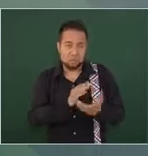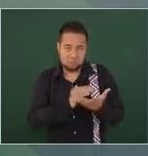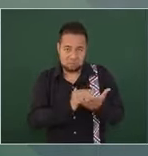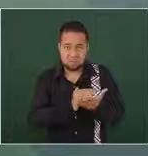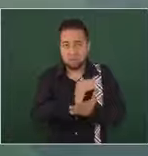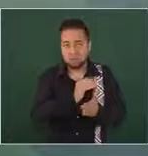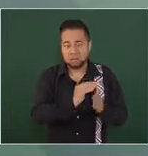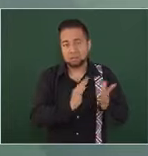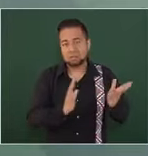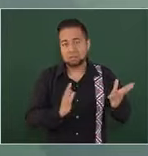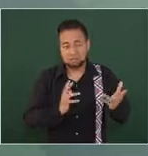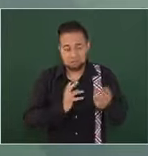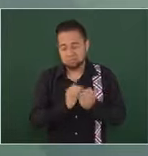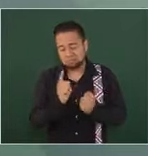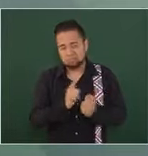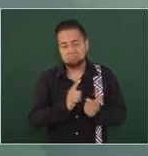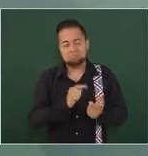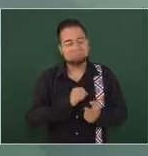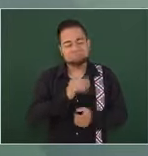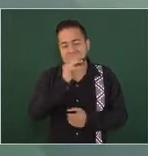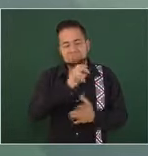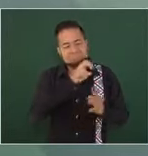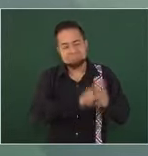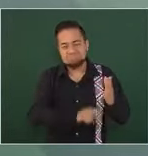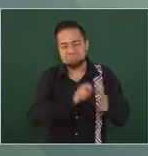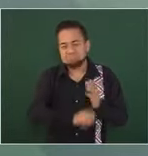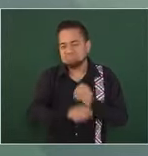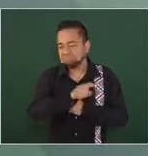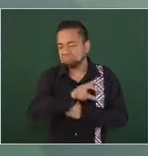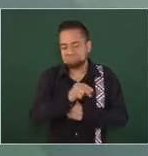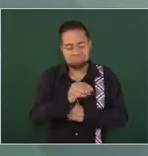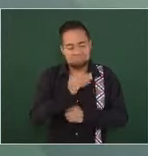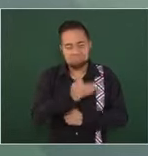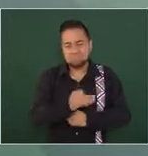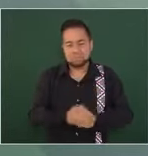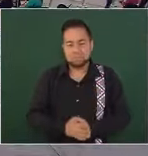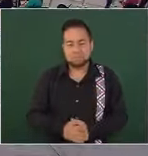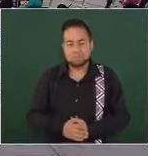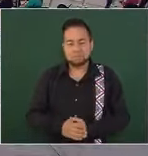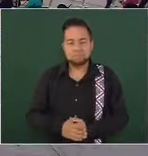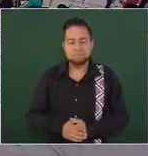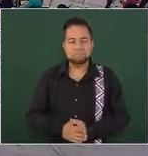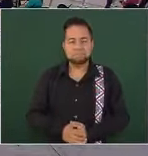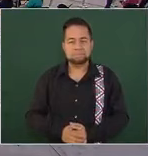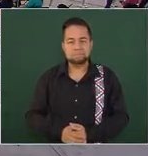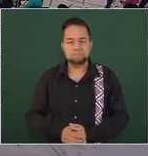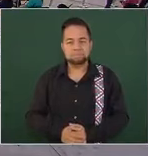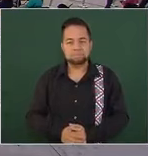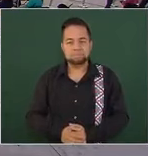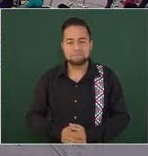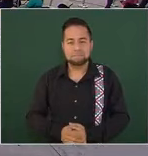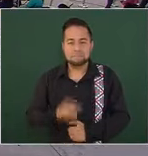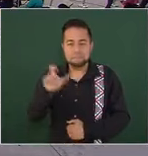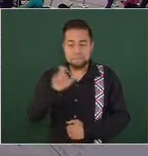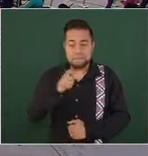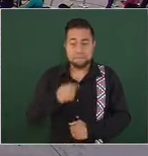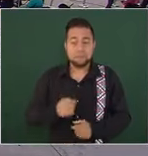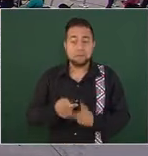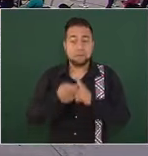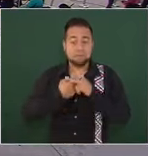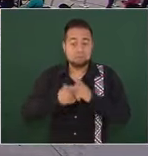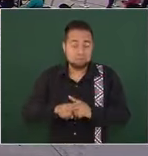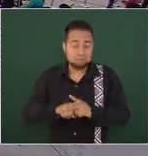pero no pudimos porque cuando llegué pensé